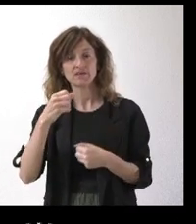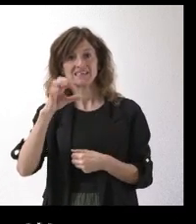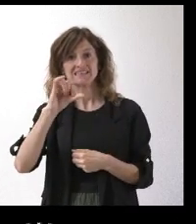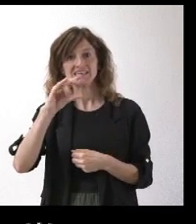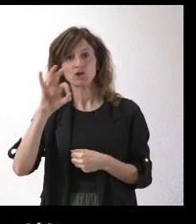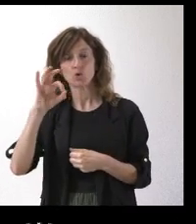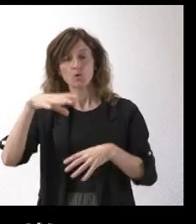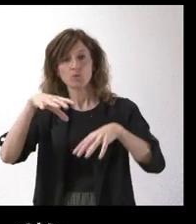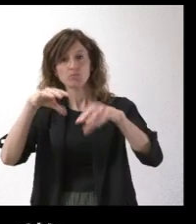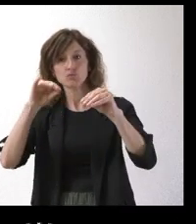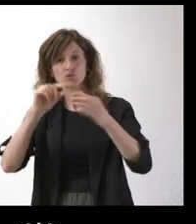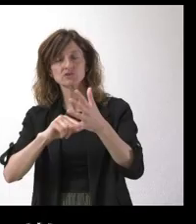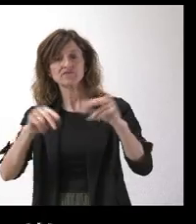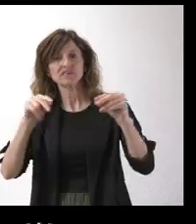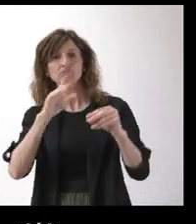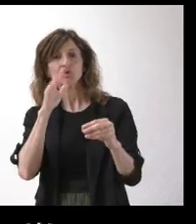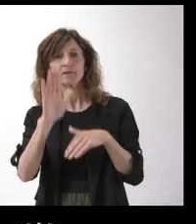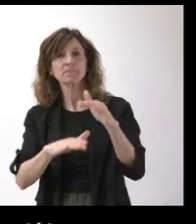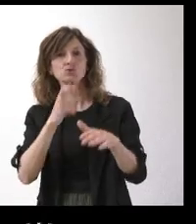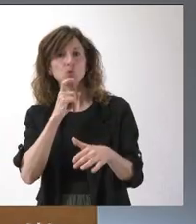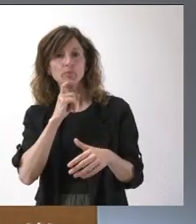cuáles son los pasos que se van a seguir. Gracias.